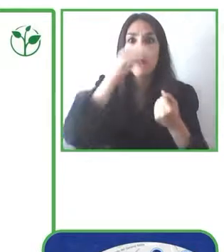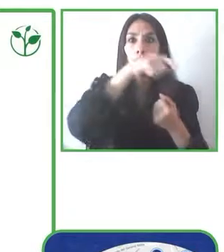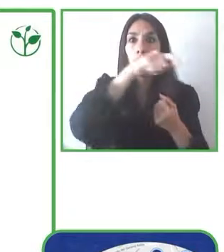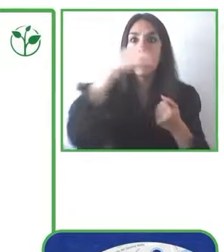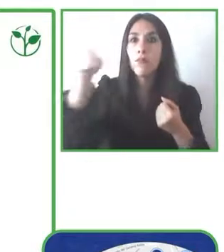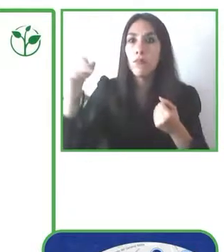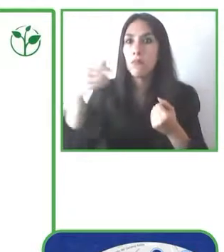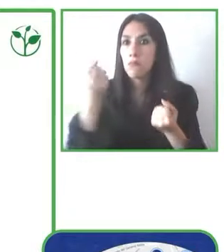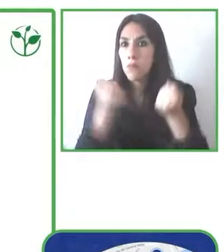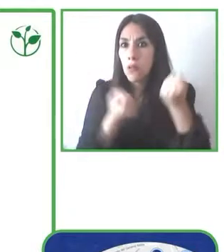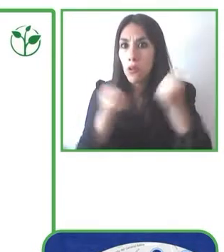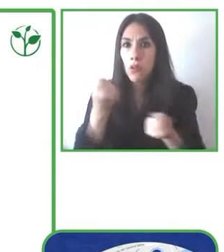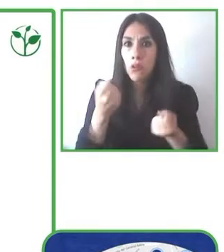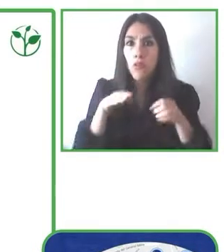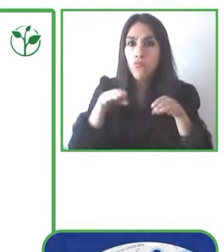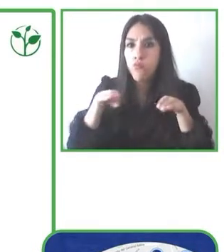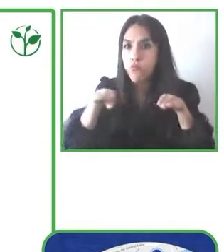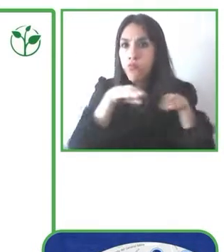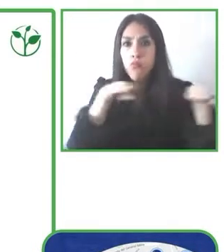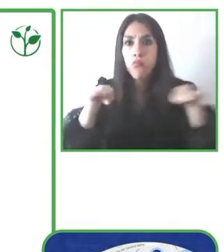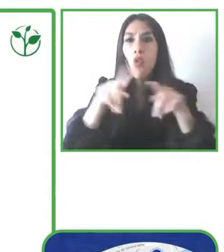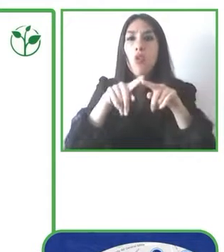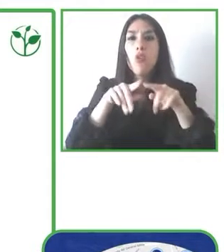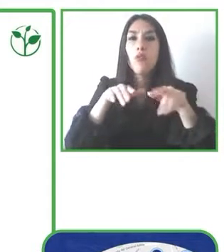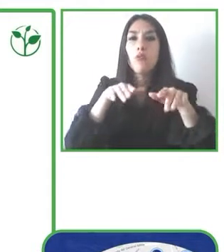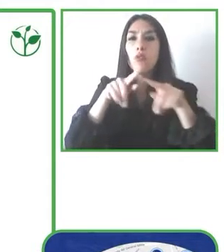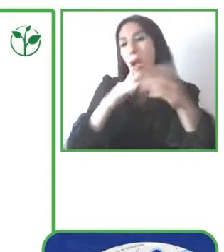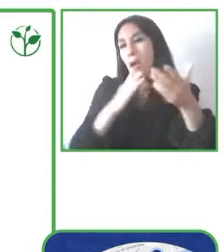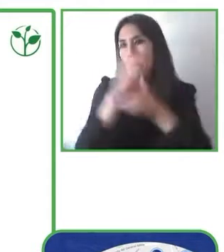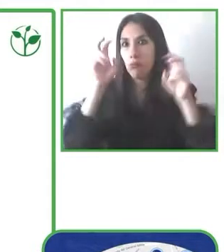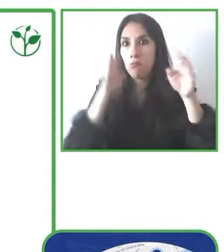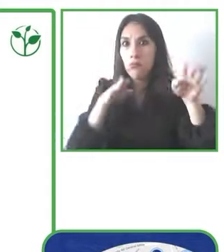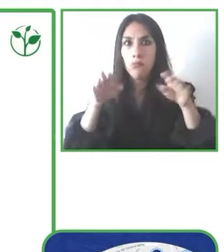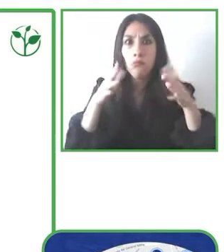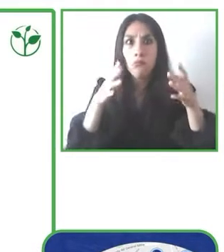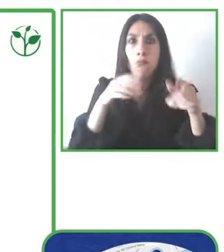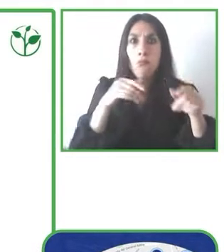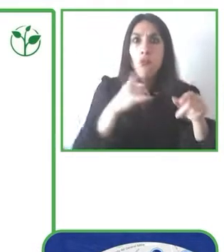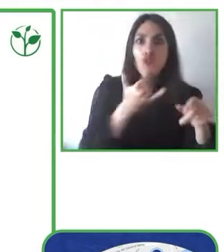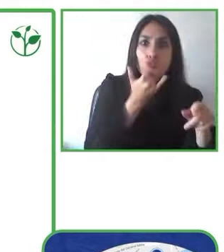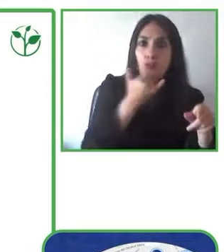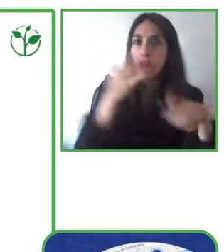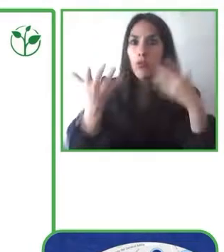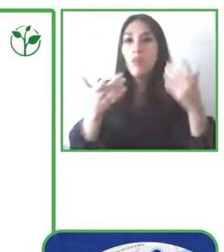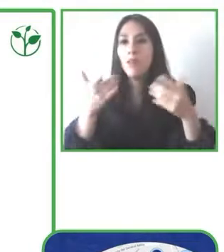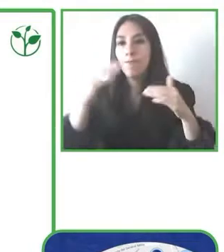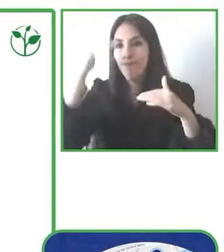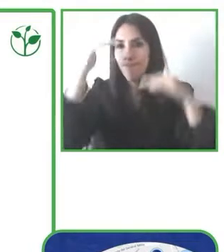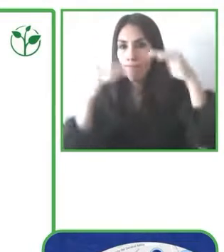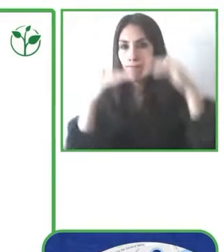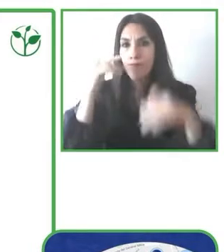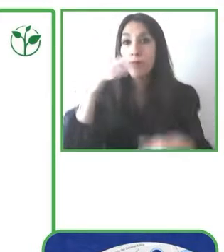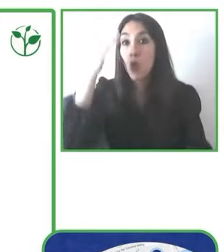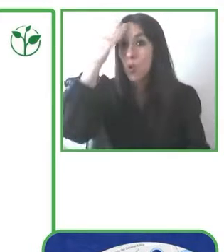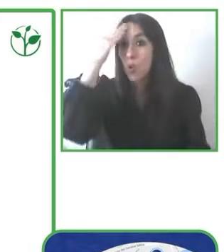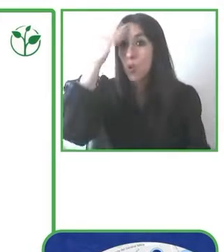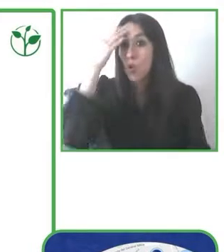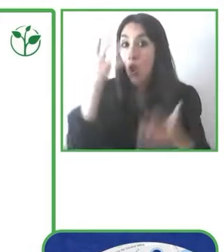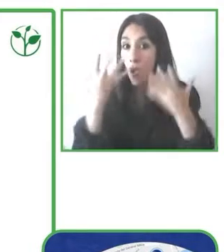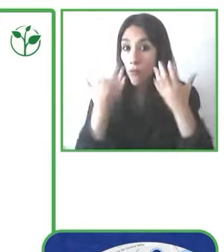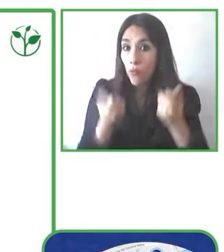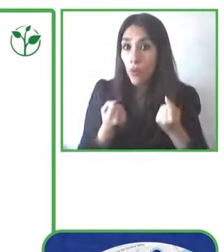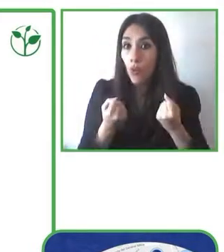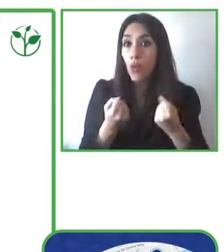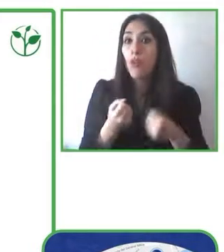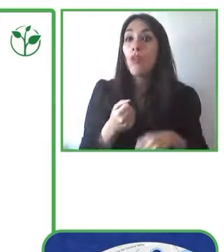sepamos dónde están y están todas ocupadas, hay la posibilidad de aparcar en otros